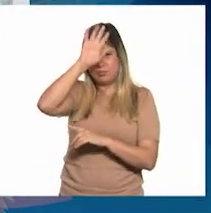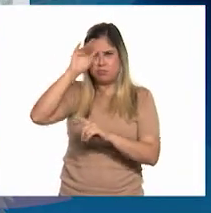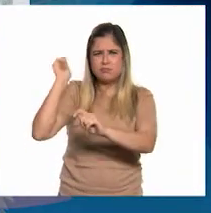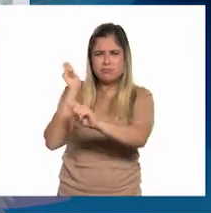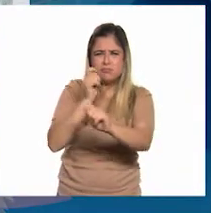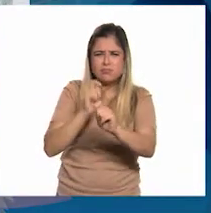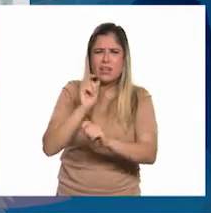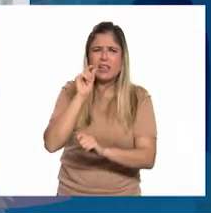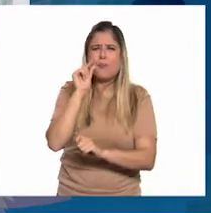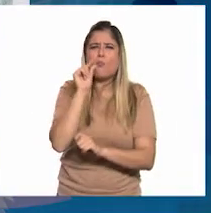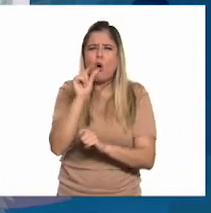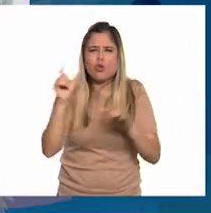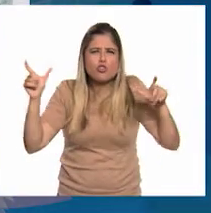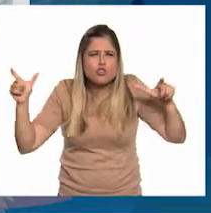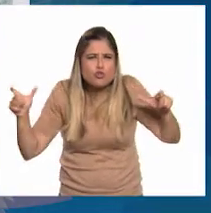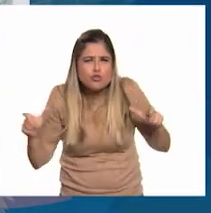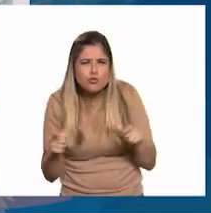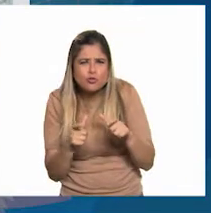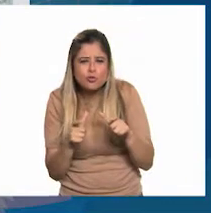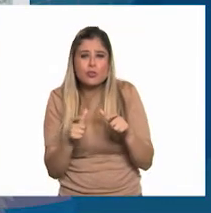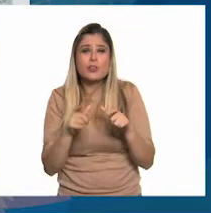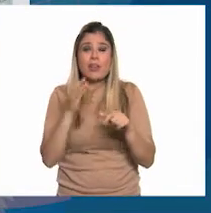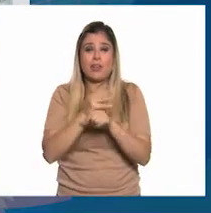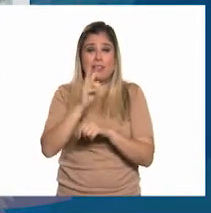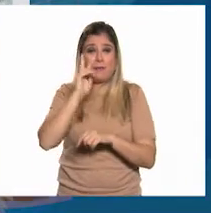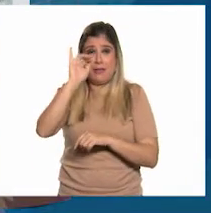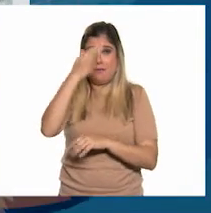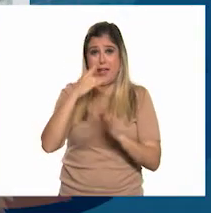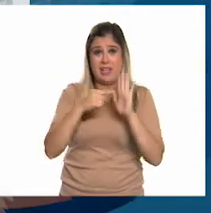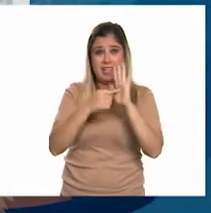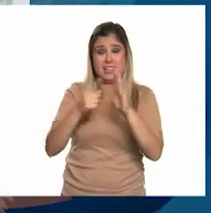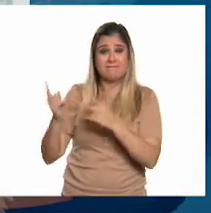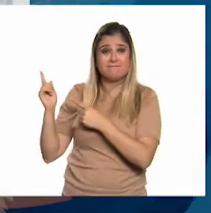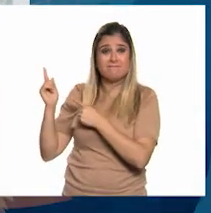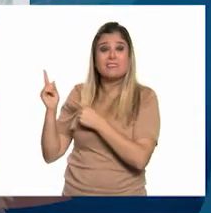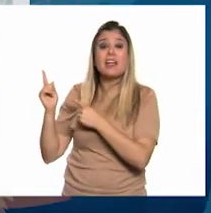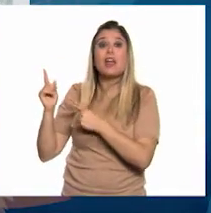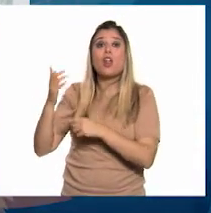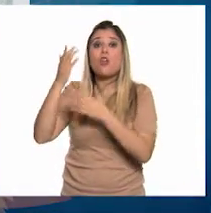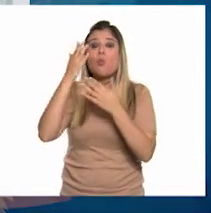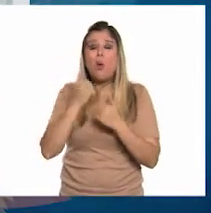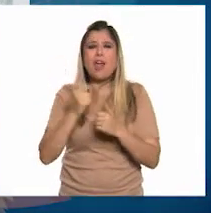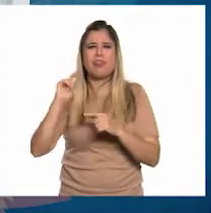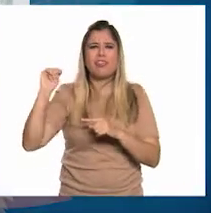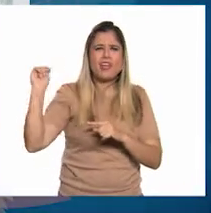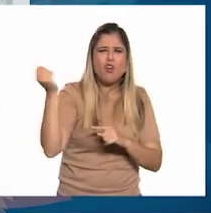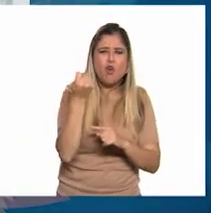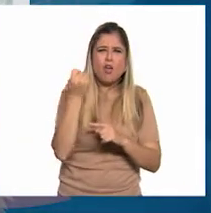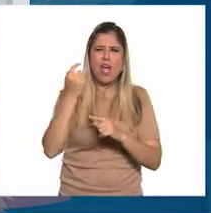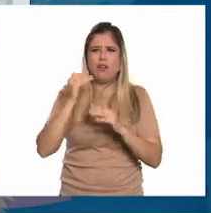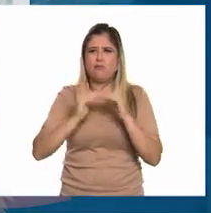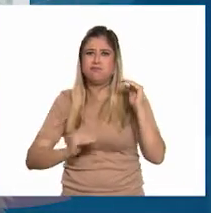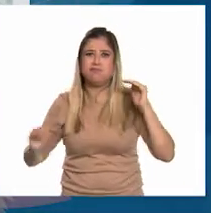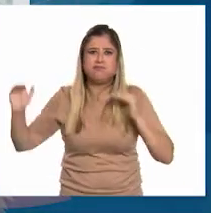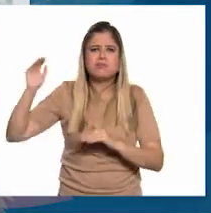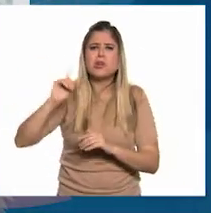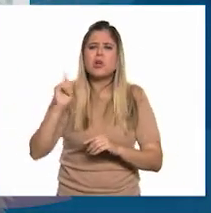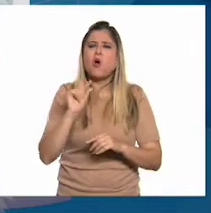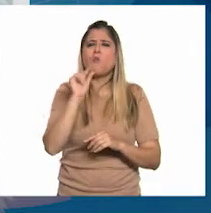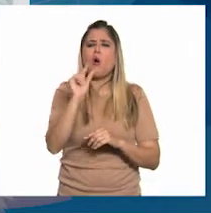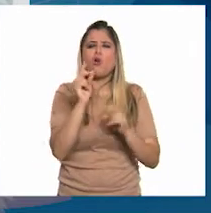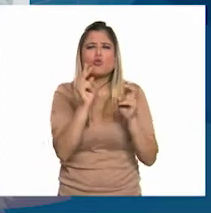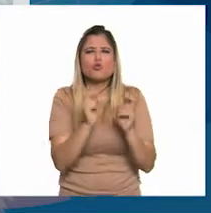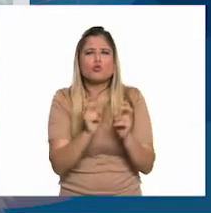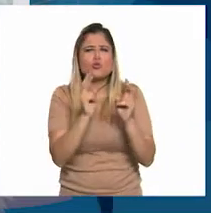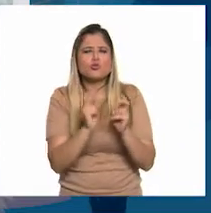poca mano de obra. Como se puede observar en la imagen, no tiene un desarrollo tecnológico elevado. Extrae poca cantidad